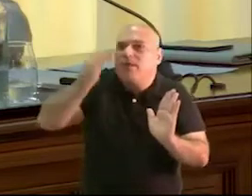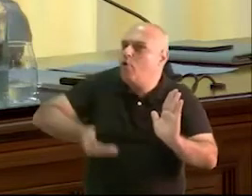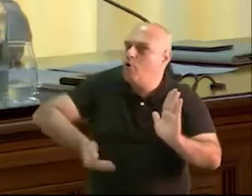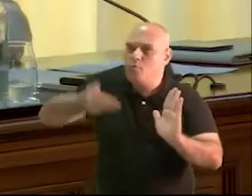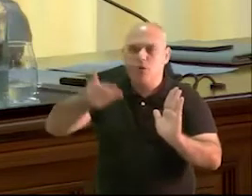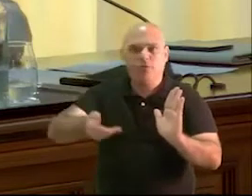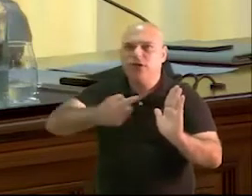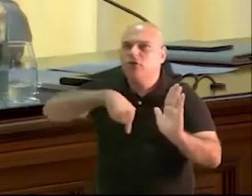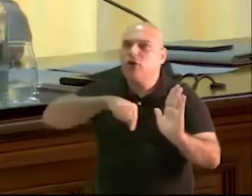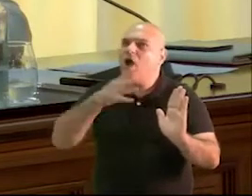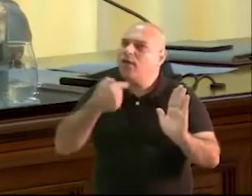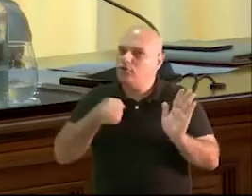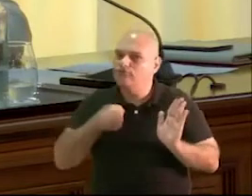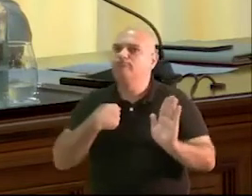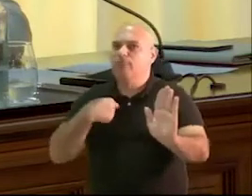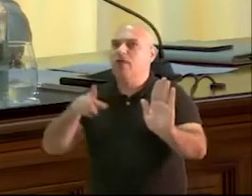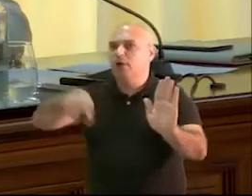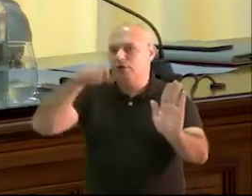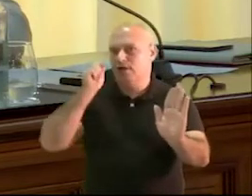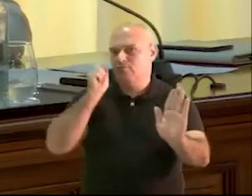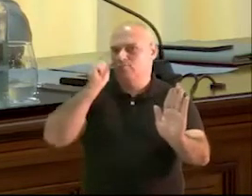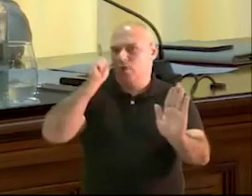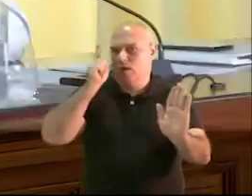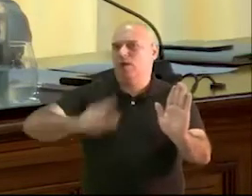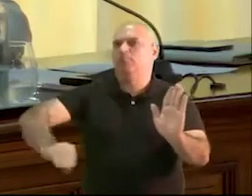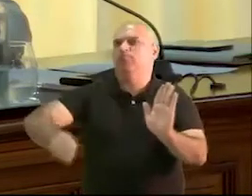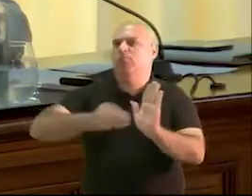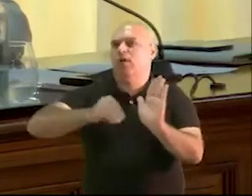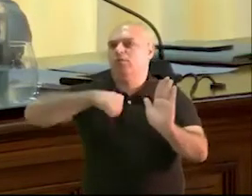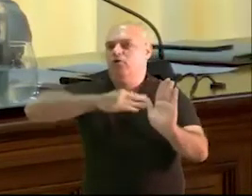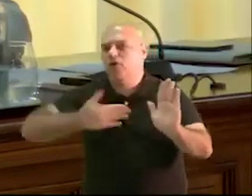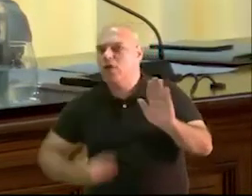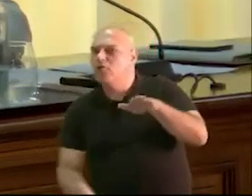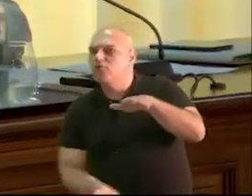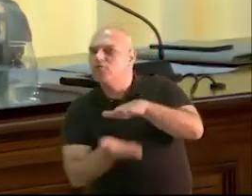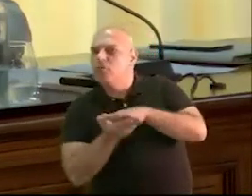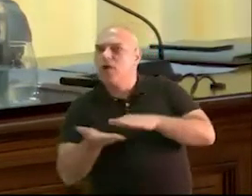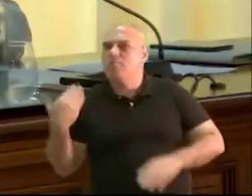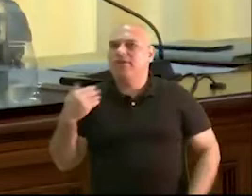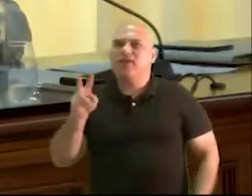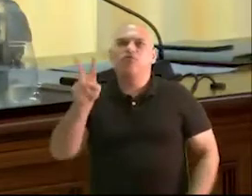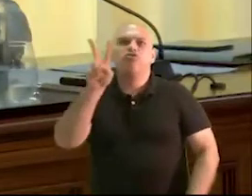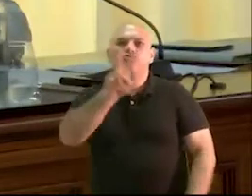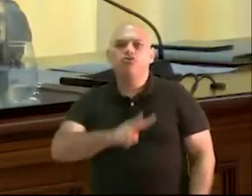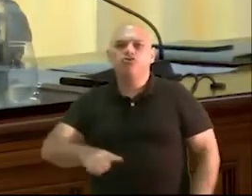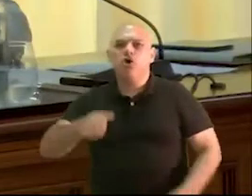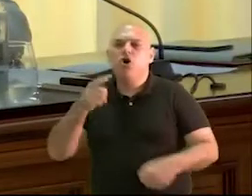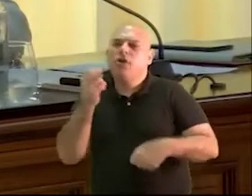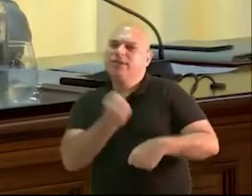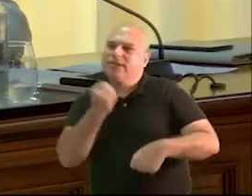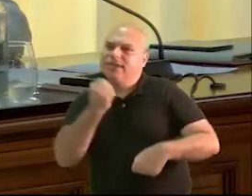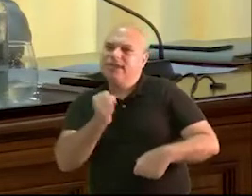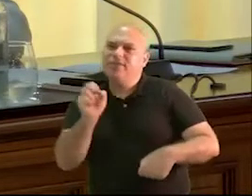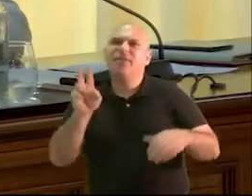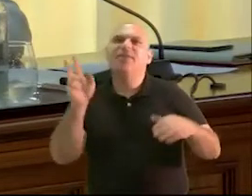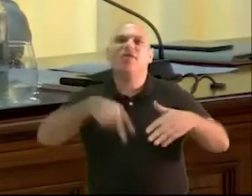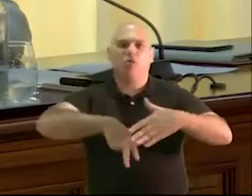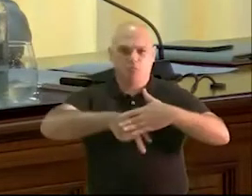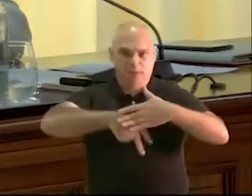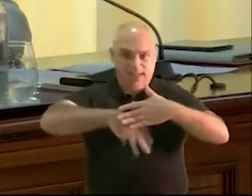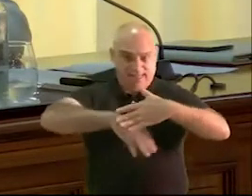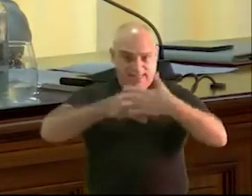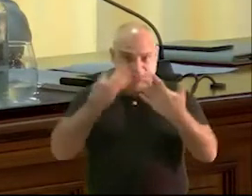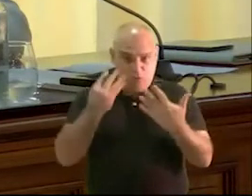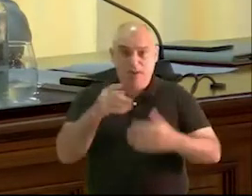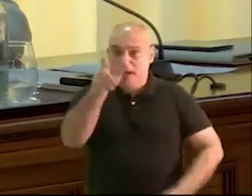de manifiesto y que consten en acta en este salón de plenos hoy. Con fecha 2 de diciembre de 2019, don Juan Manuel Ceosa Rodríguez presenta escrito